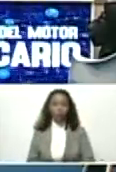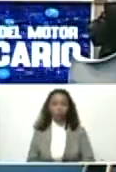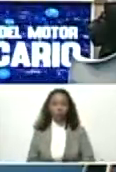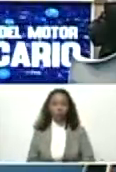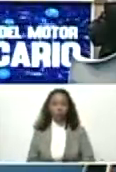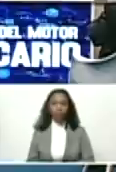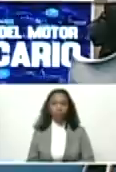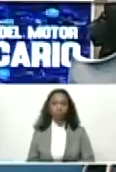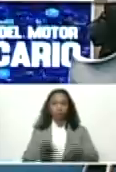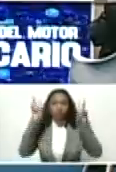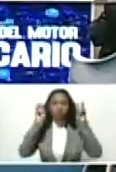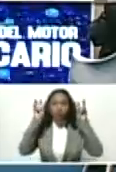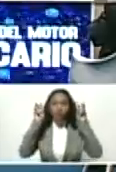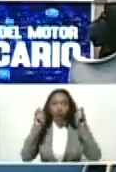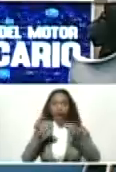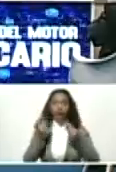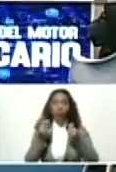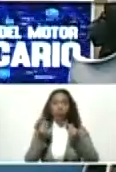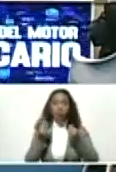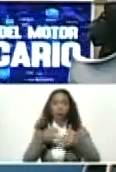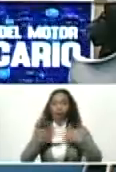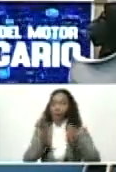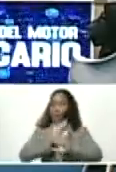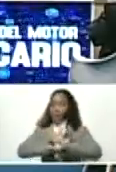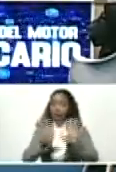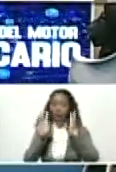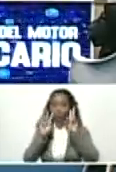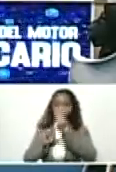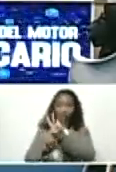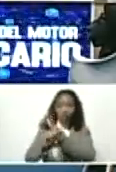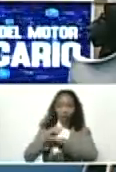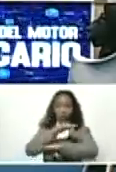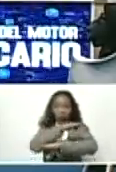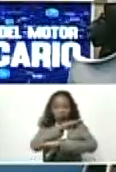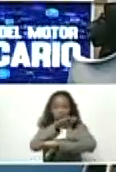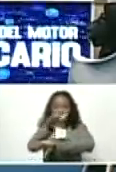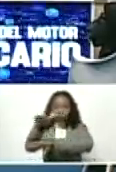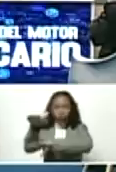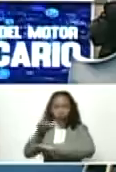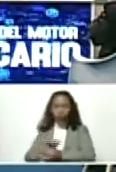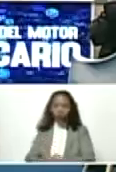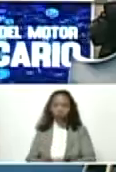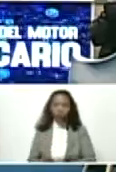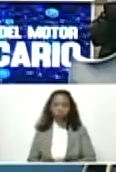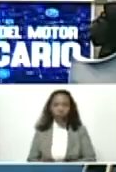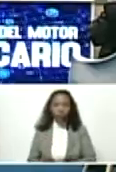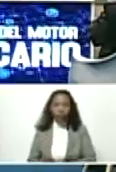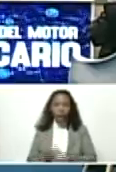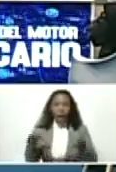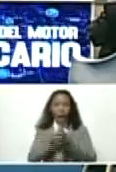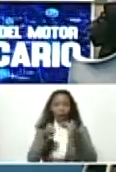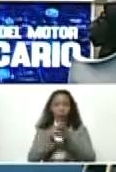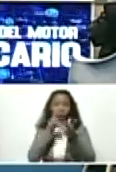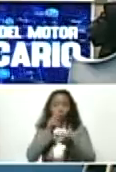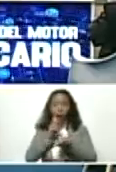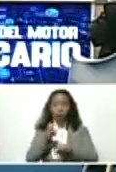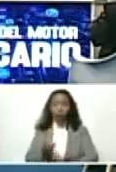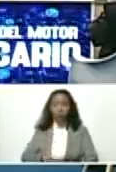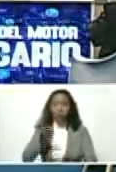Una nueva economía que ya se ve en el horizonte. El sector bancario es fundamental.